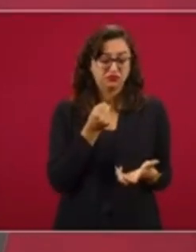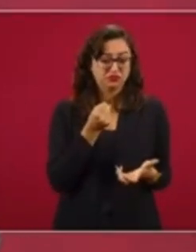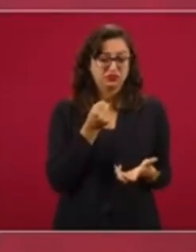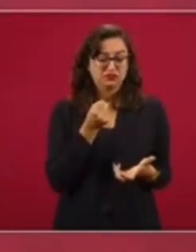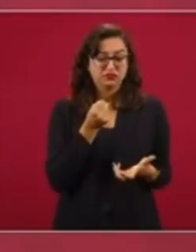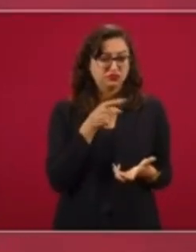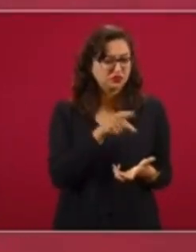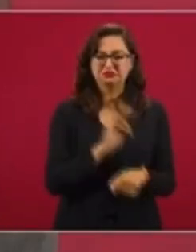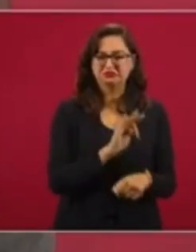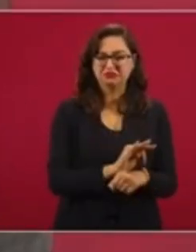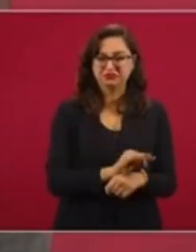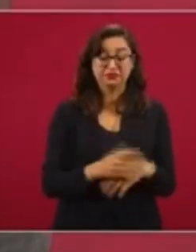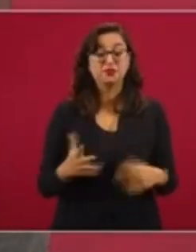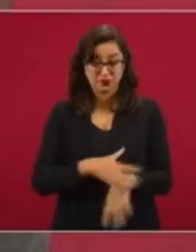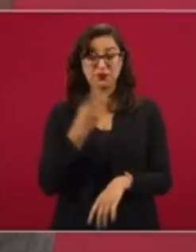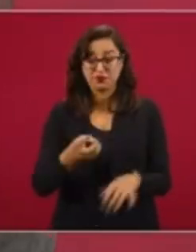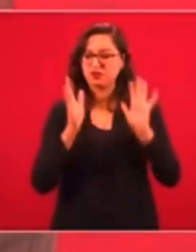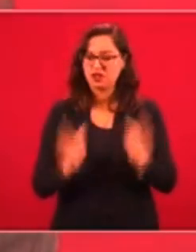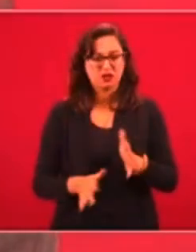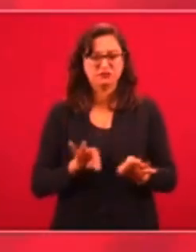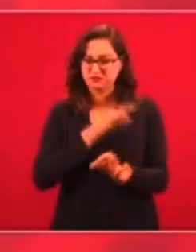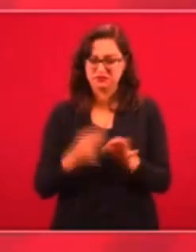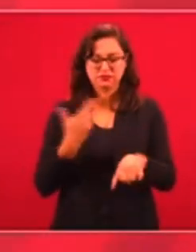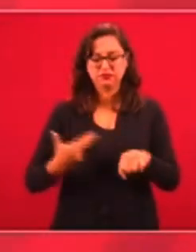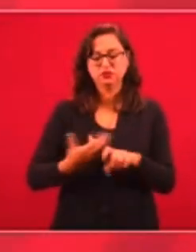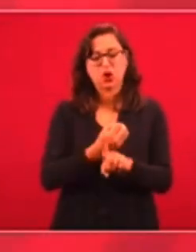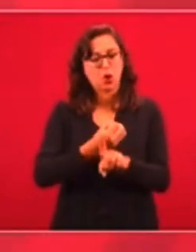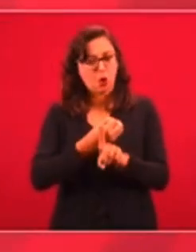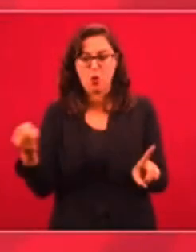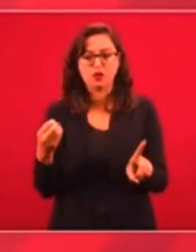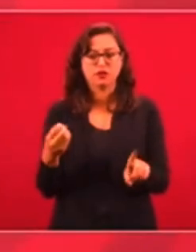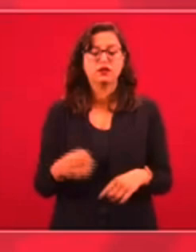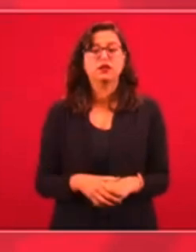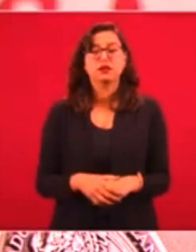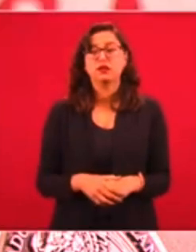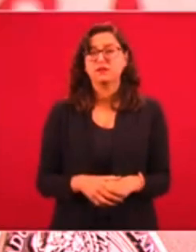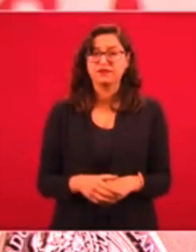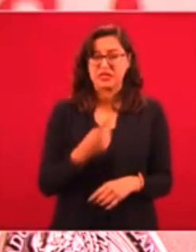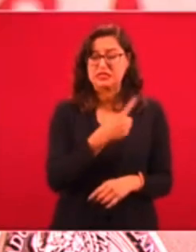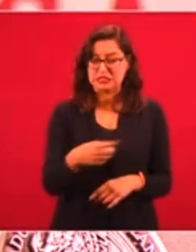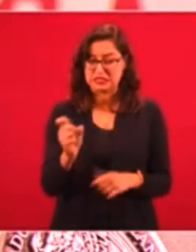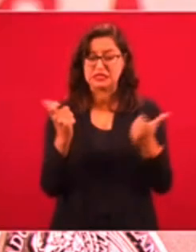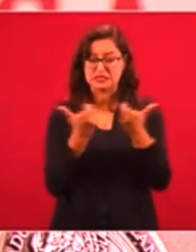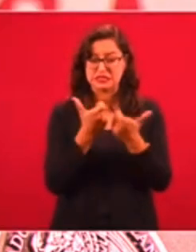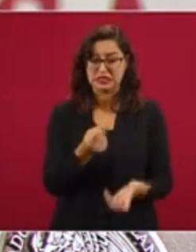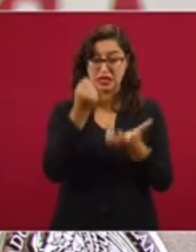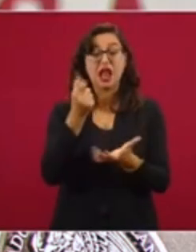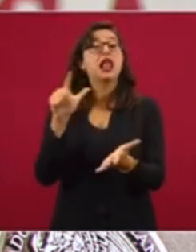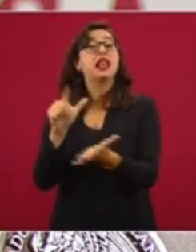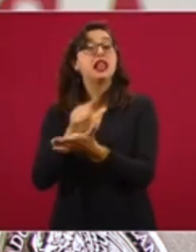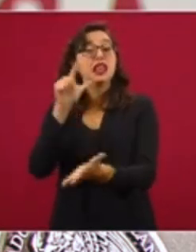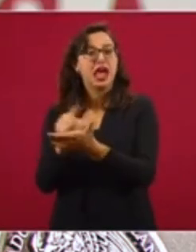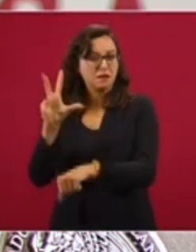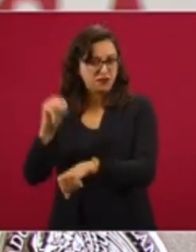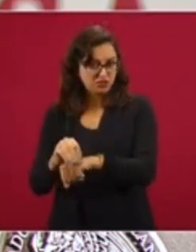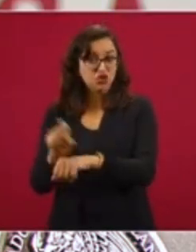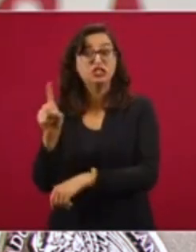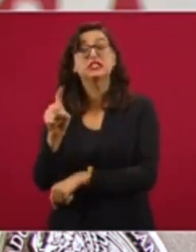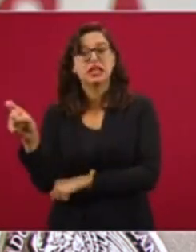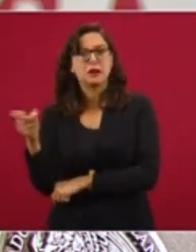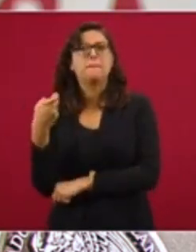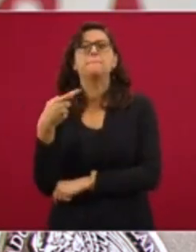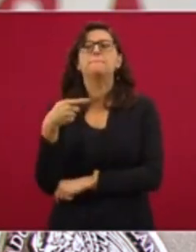necesitan. Vamos a poner orden, son más de 100 fideicomisos los creados por ley, pero hay